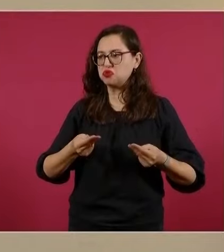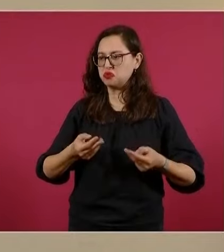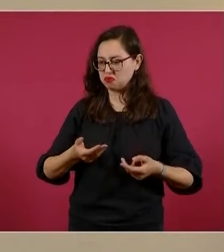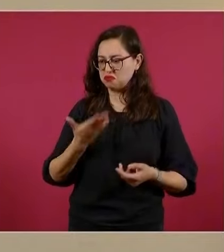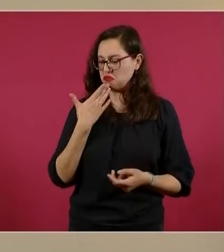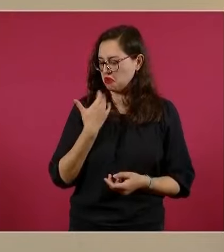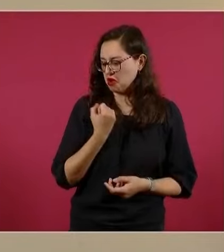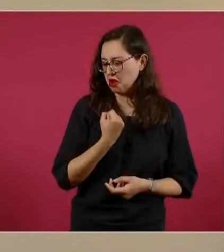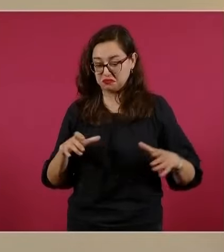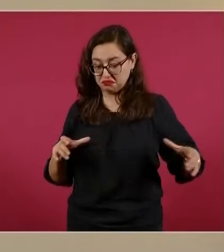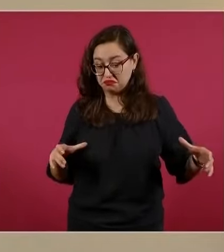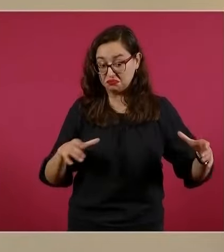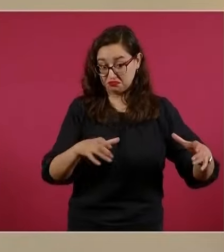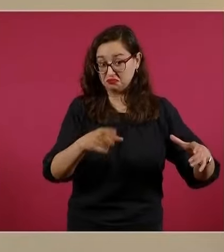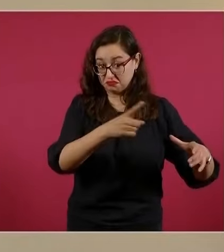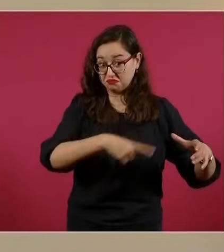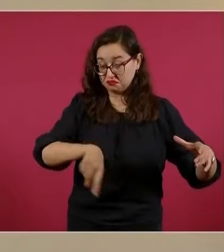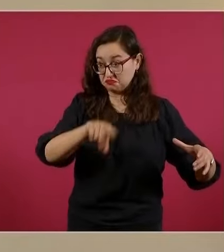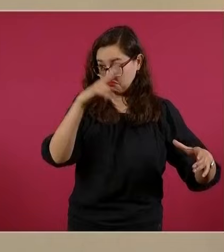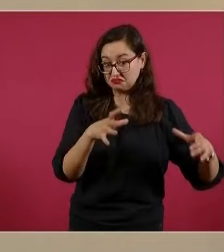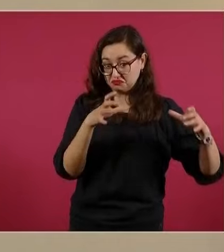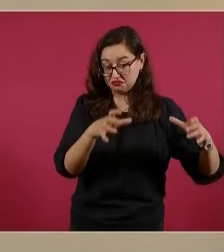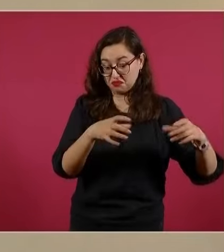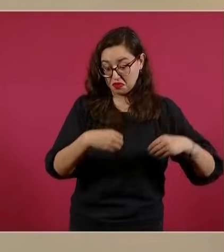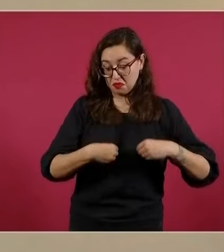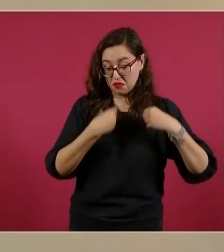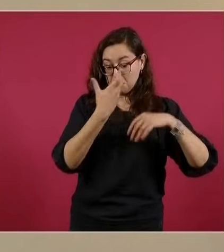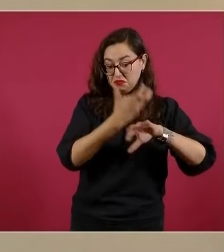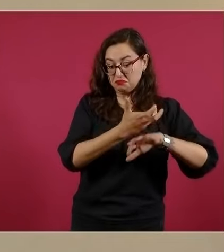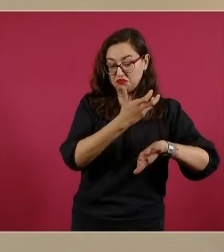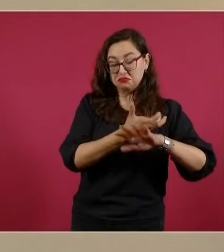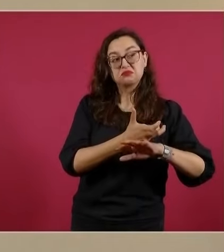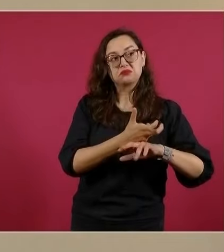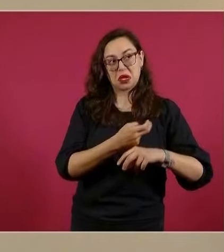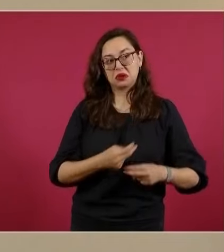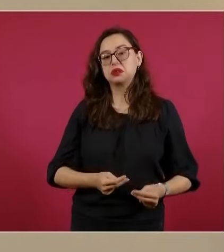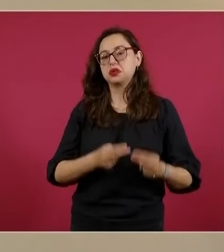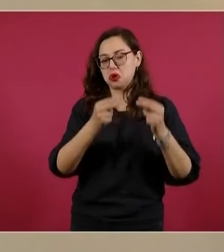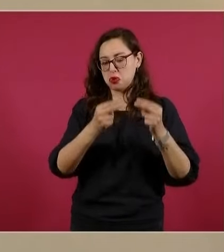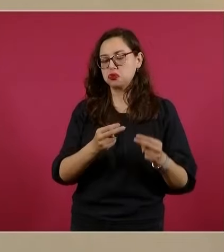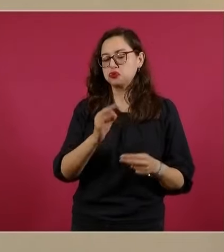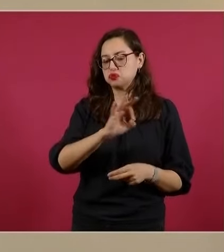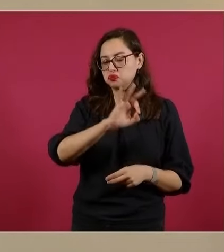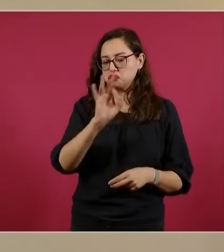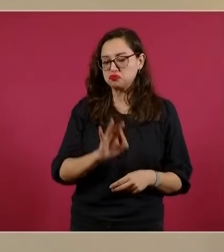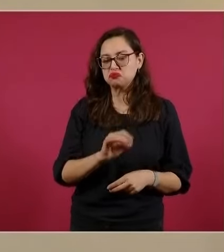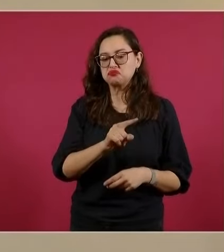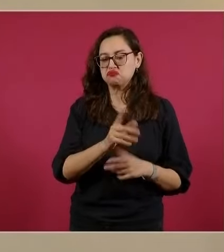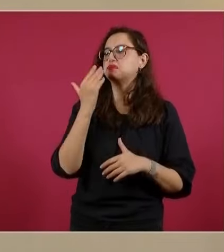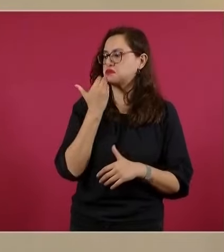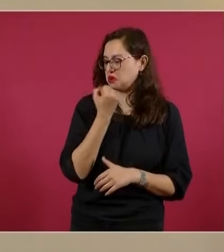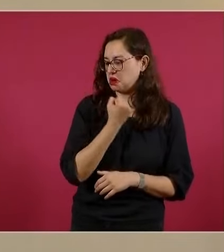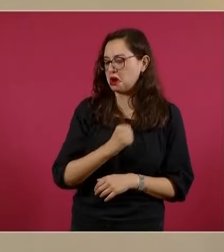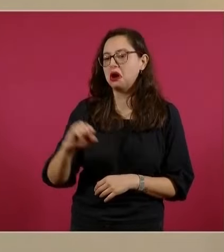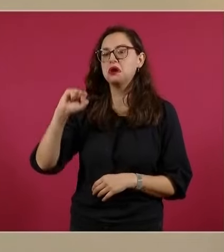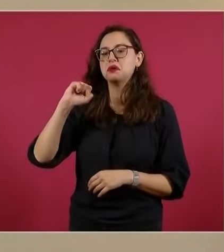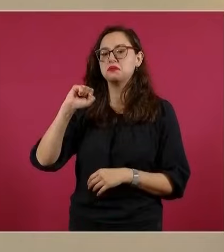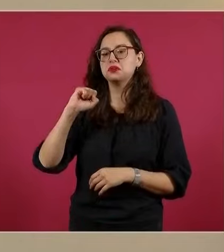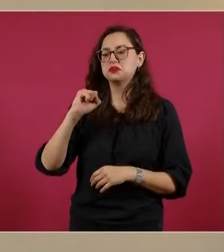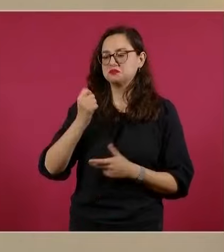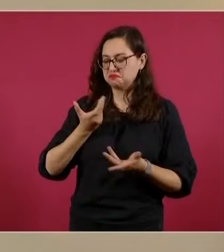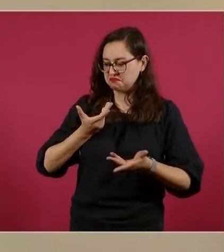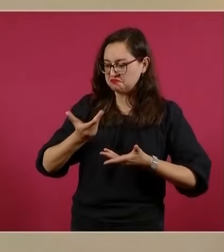a nuestros paisanos, un gran porcentaje de los negocios. Son sumamente exitosos, grandes